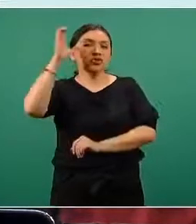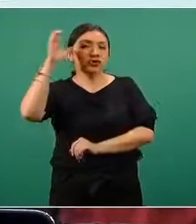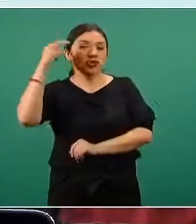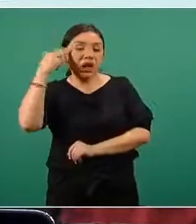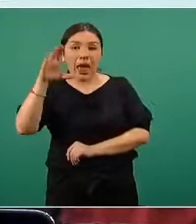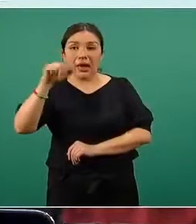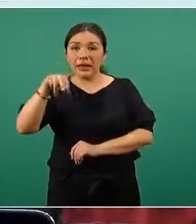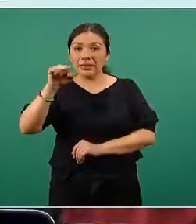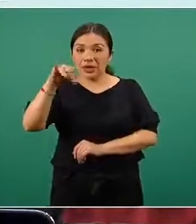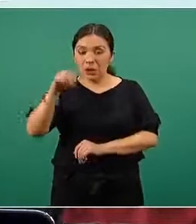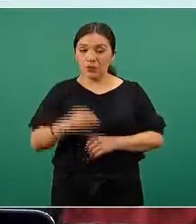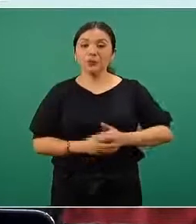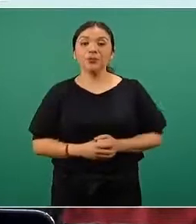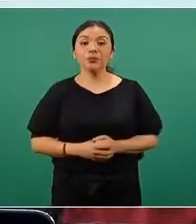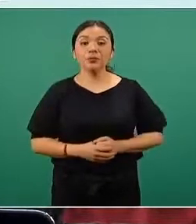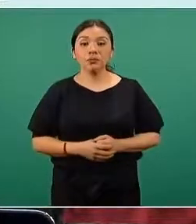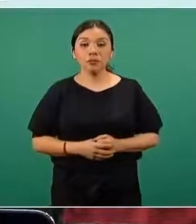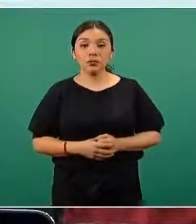CanSino.